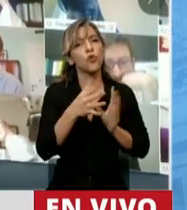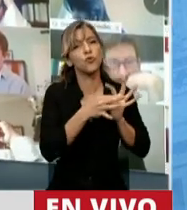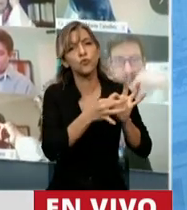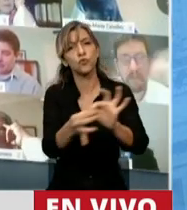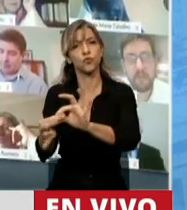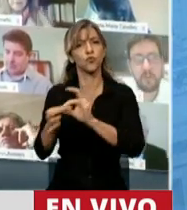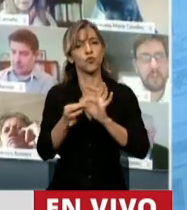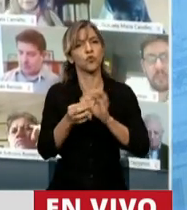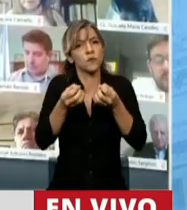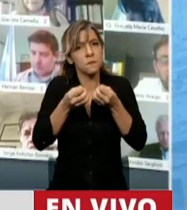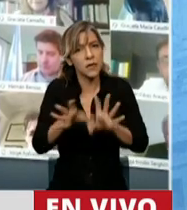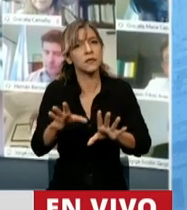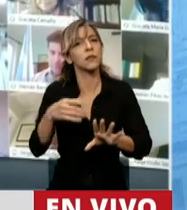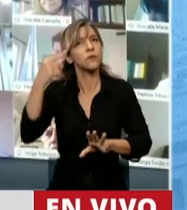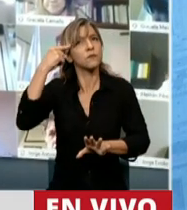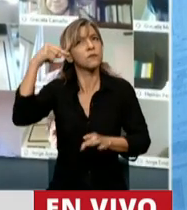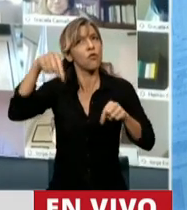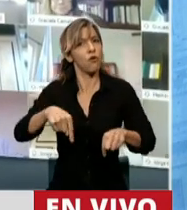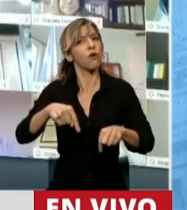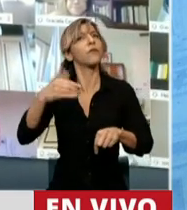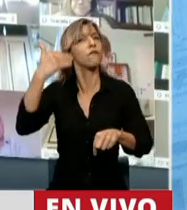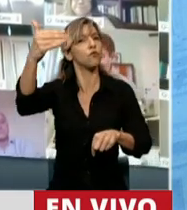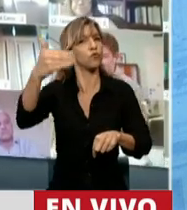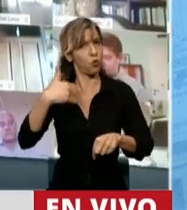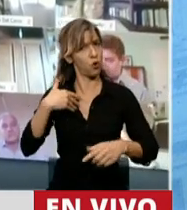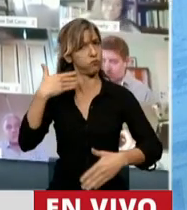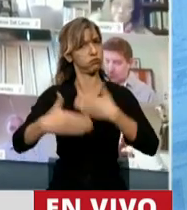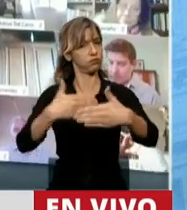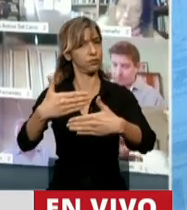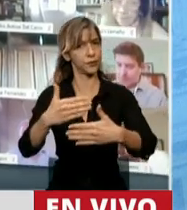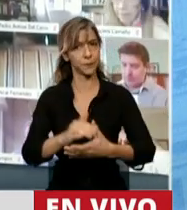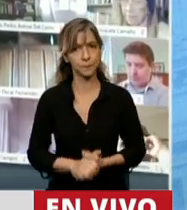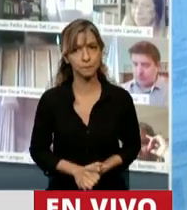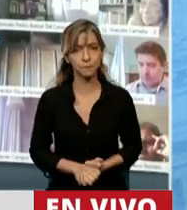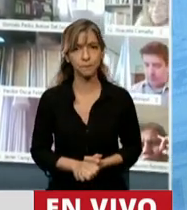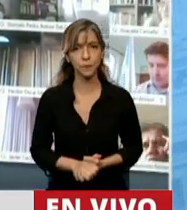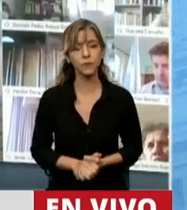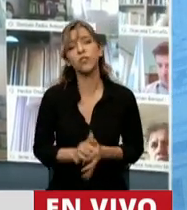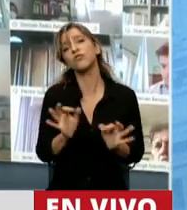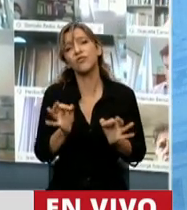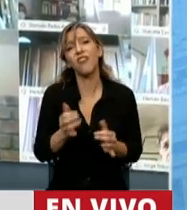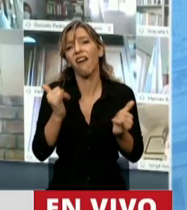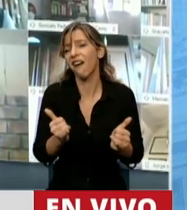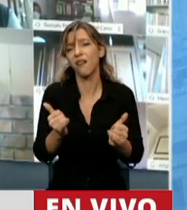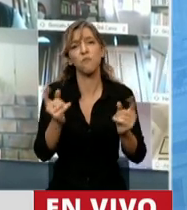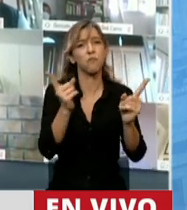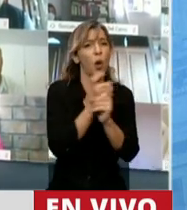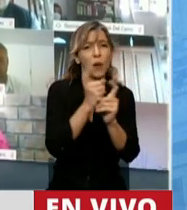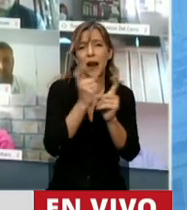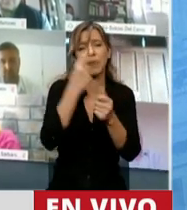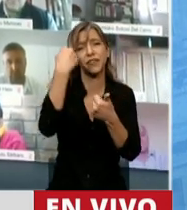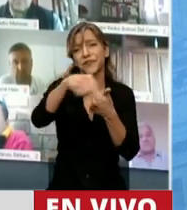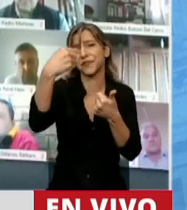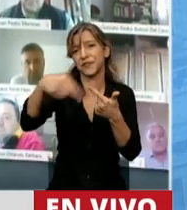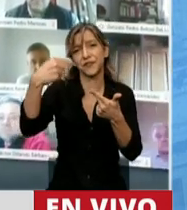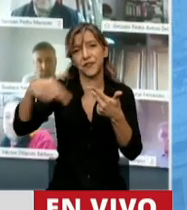reconstrucción de nuestro presente y de nuestro futuro. Los problemas son muchísimos y ocupan todos los espectros posibles y